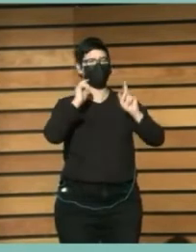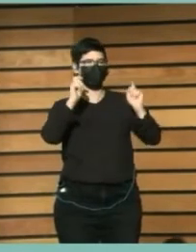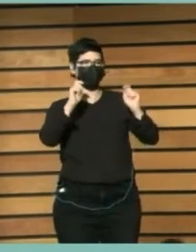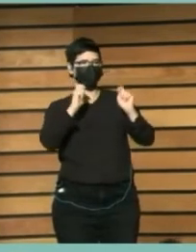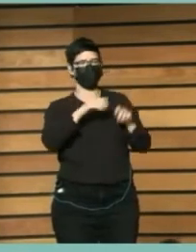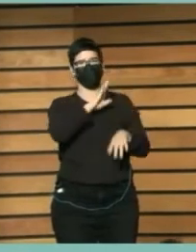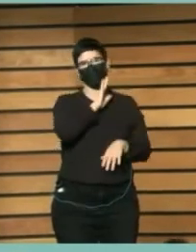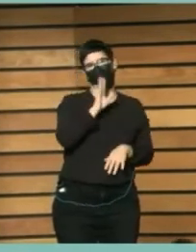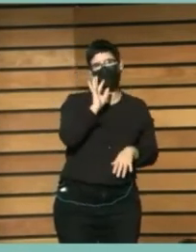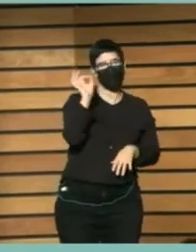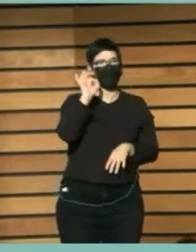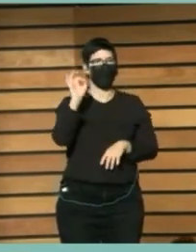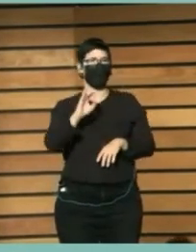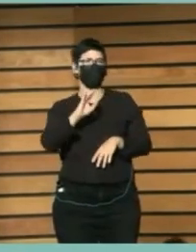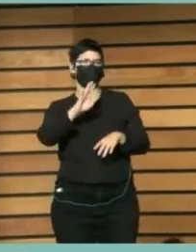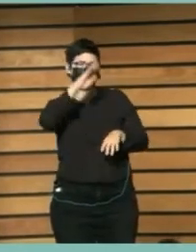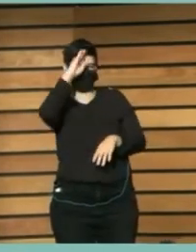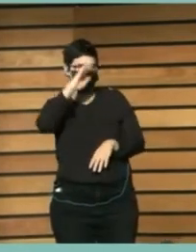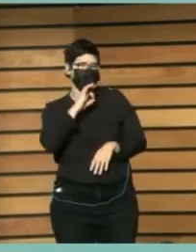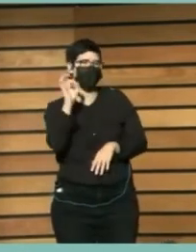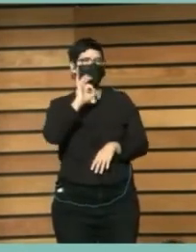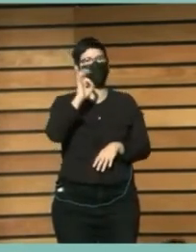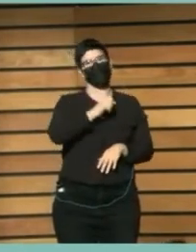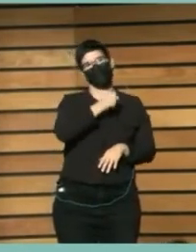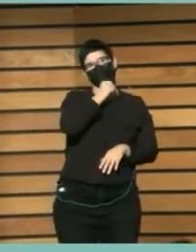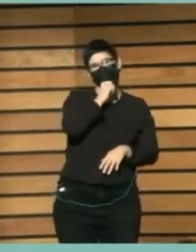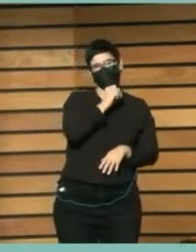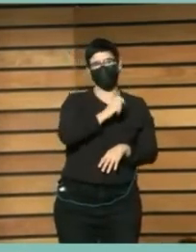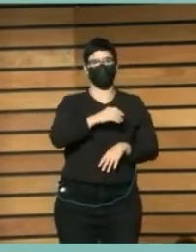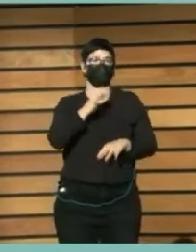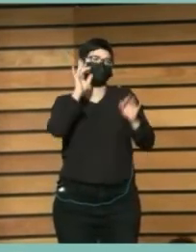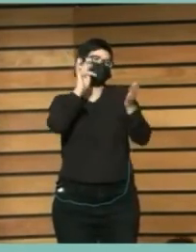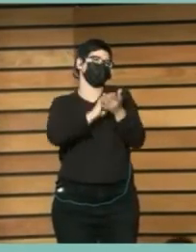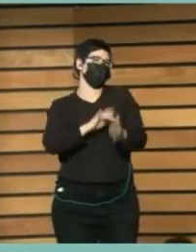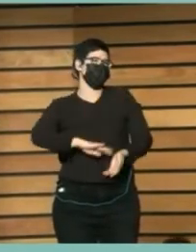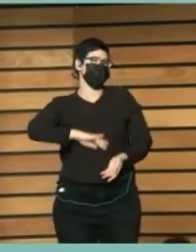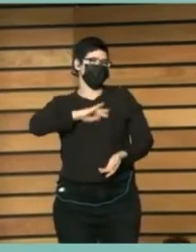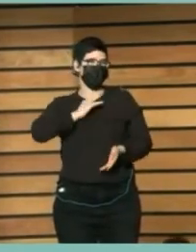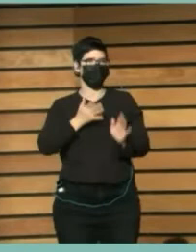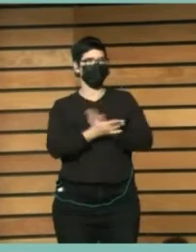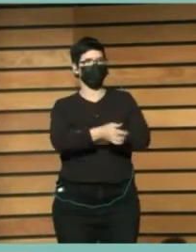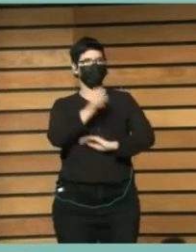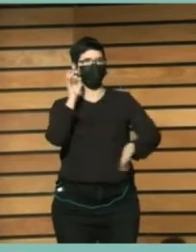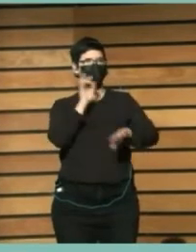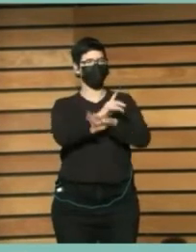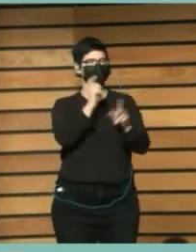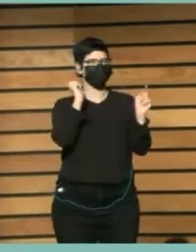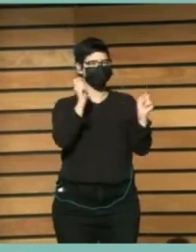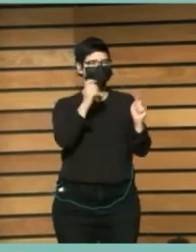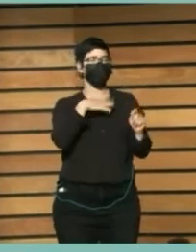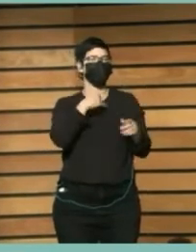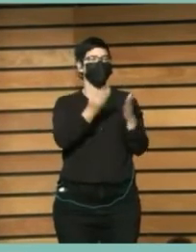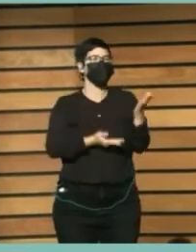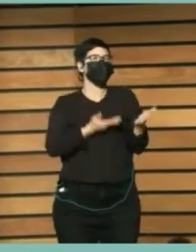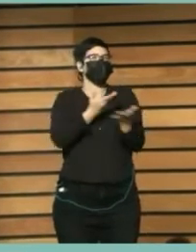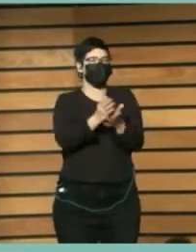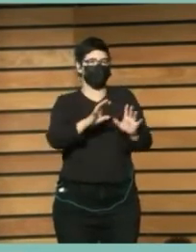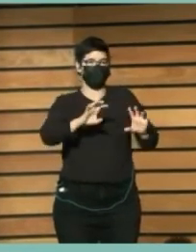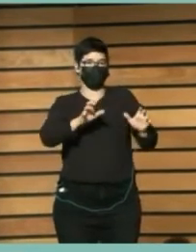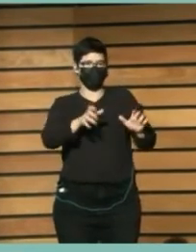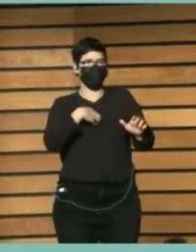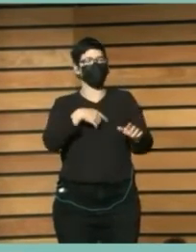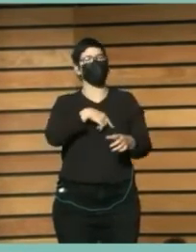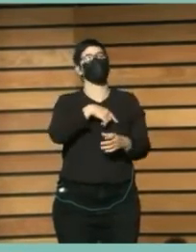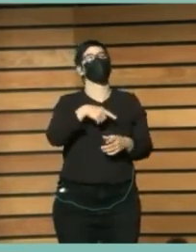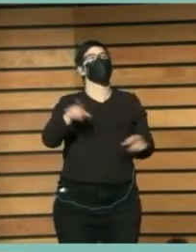madre Tu padre Tu abuelo El día de su cumpleaños Y Podías pedir un disco Una música Para ellos